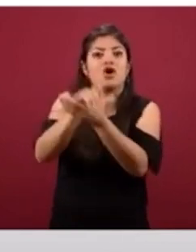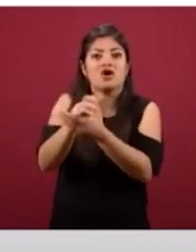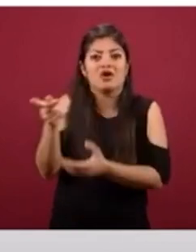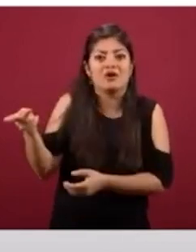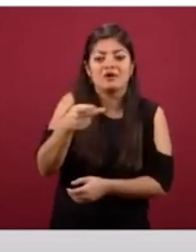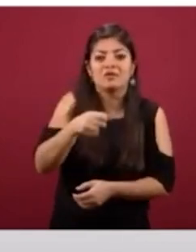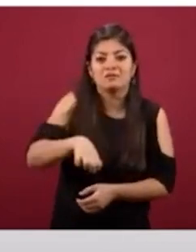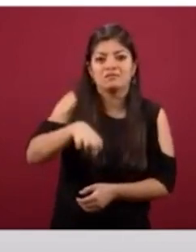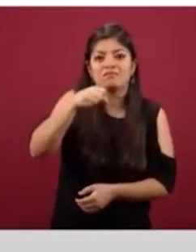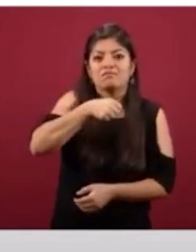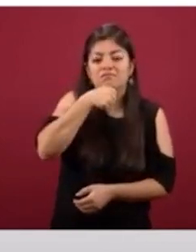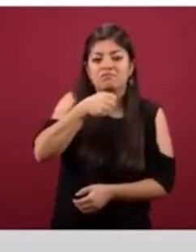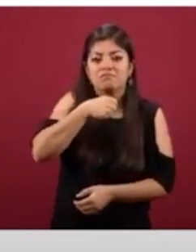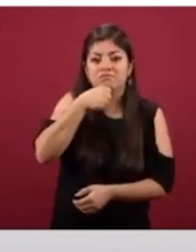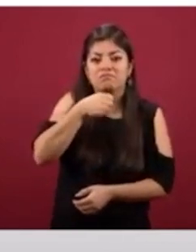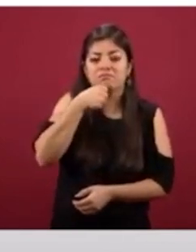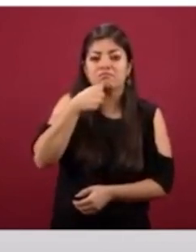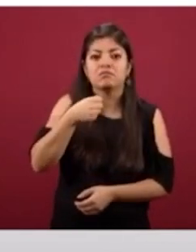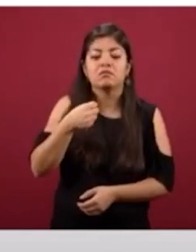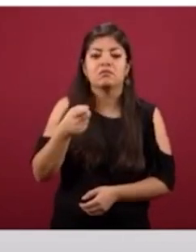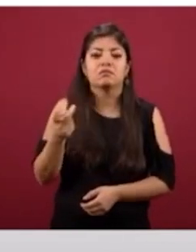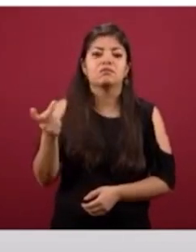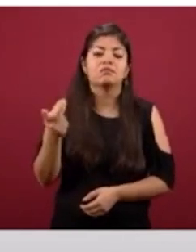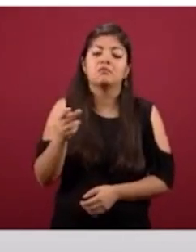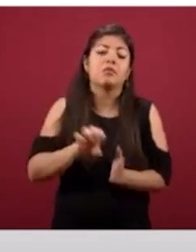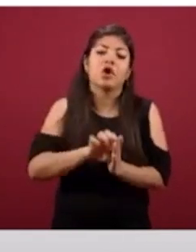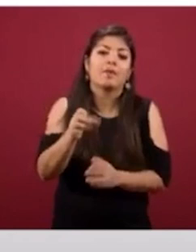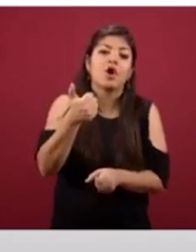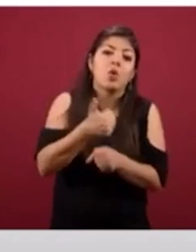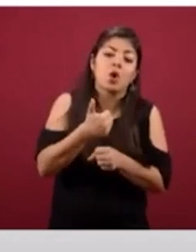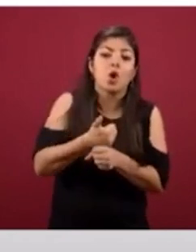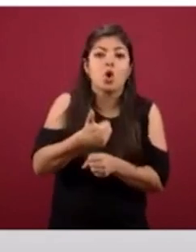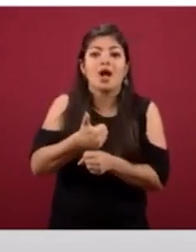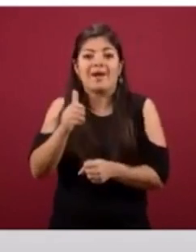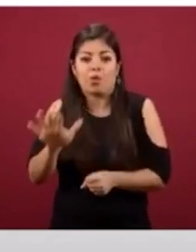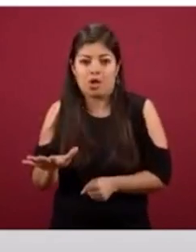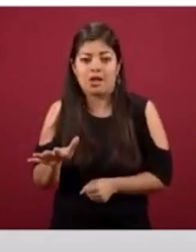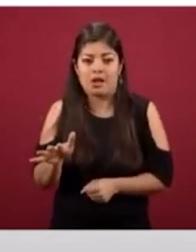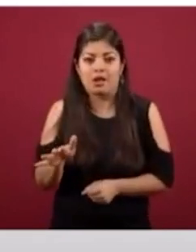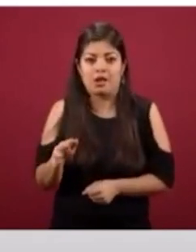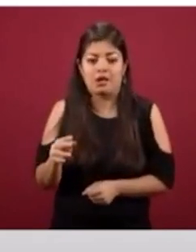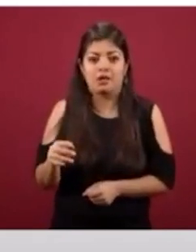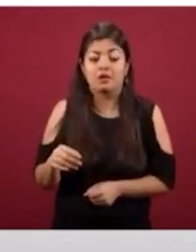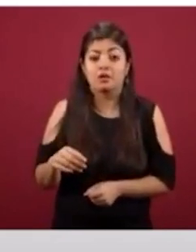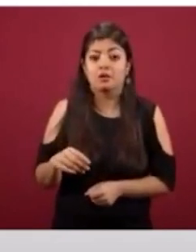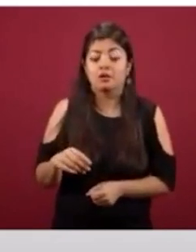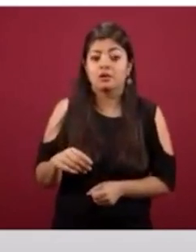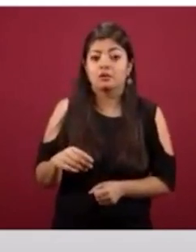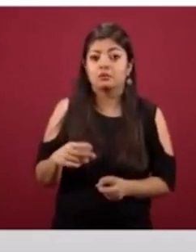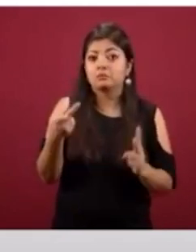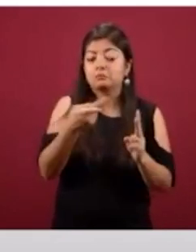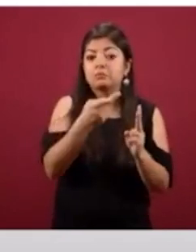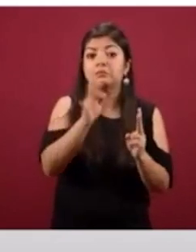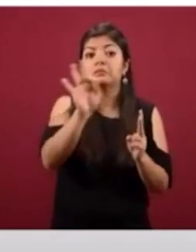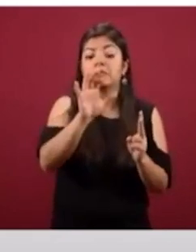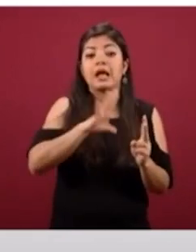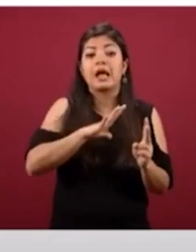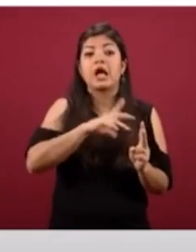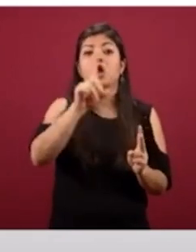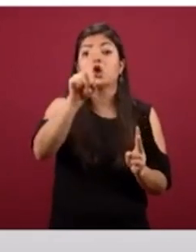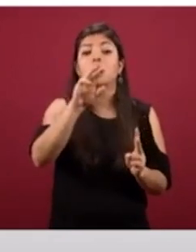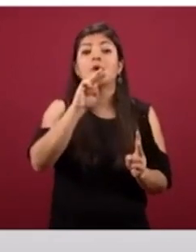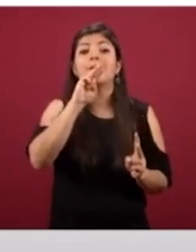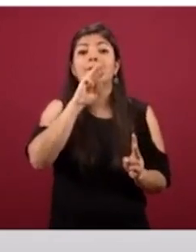todavía vivan el abuelito y la abuelita. Y además esté una madre